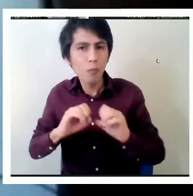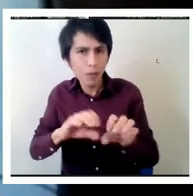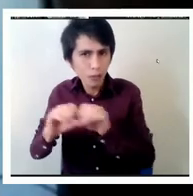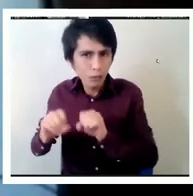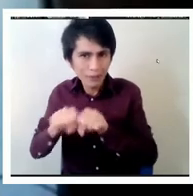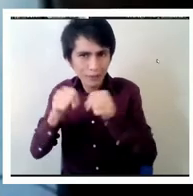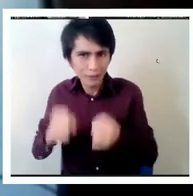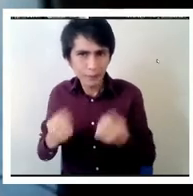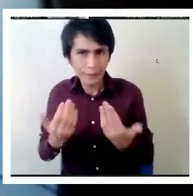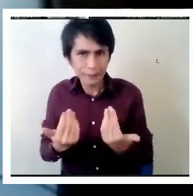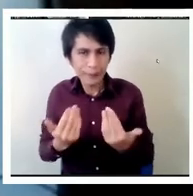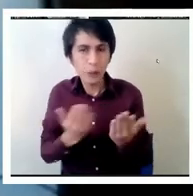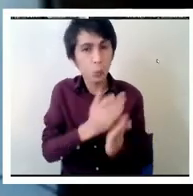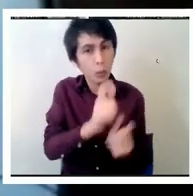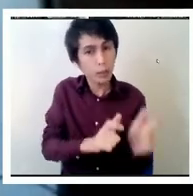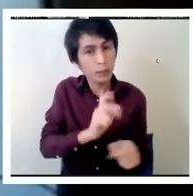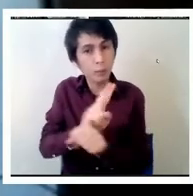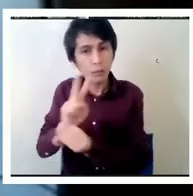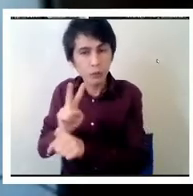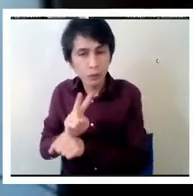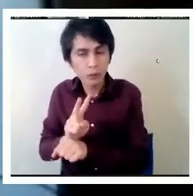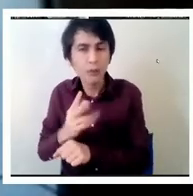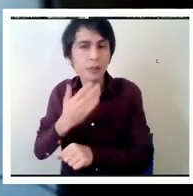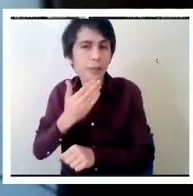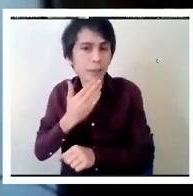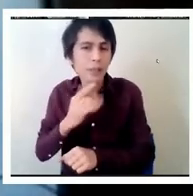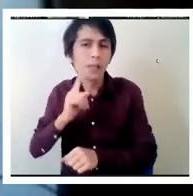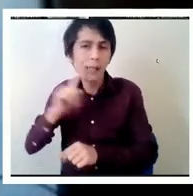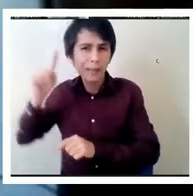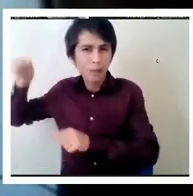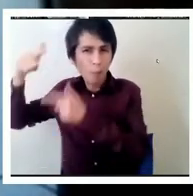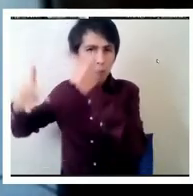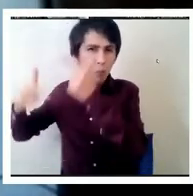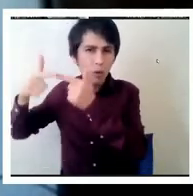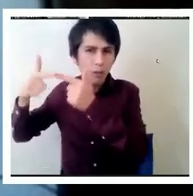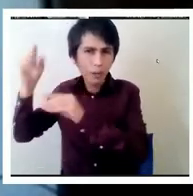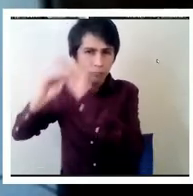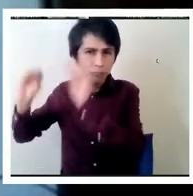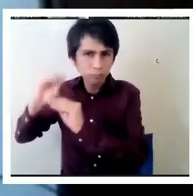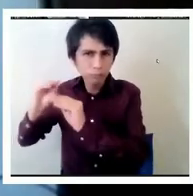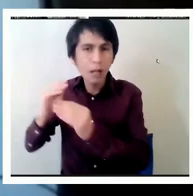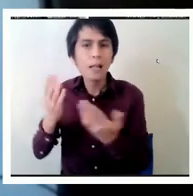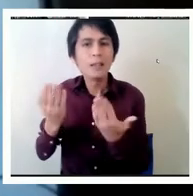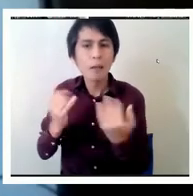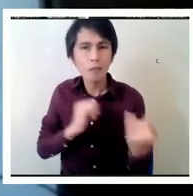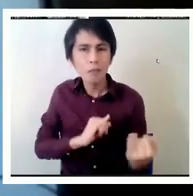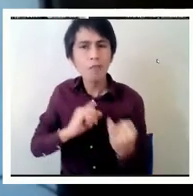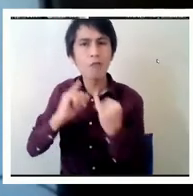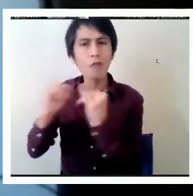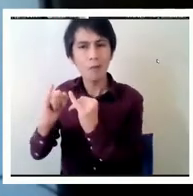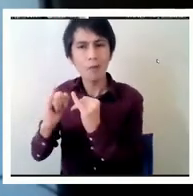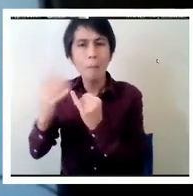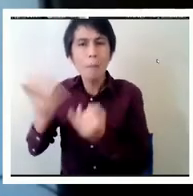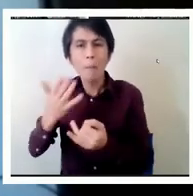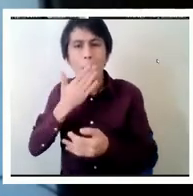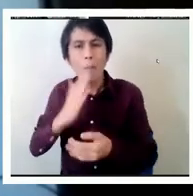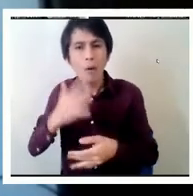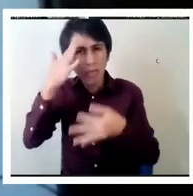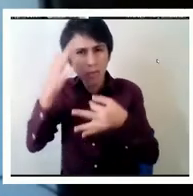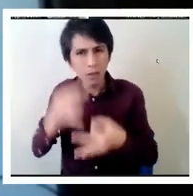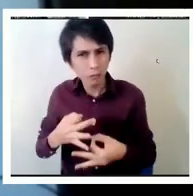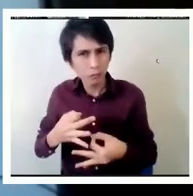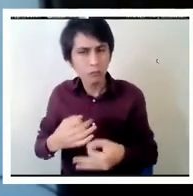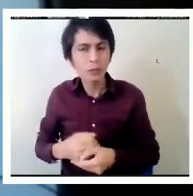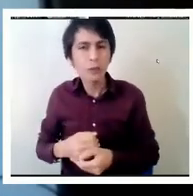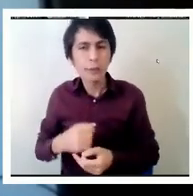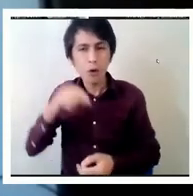los profesores, como los que hacen política pública, necesitan información para poder tomar mejores decisiones. La pregunta